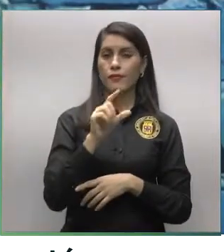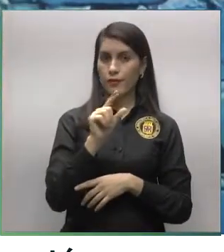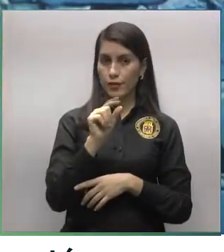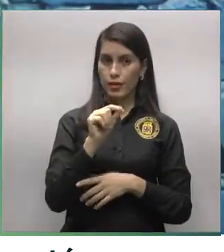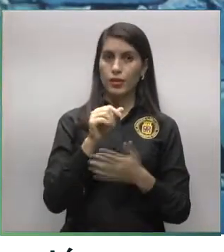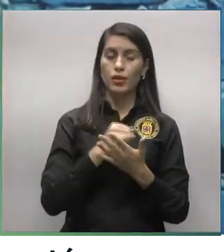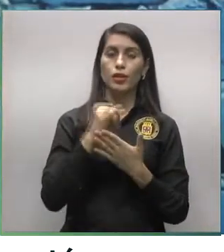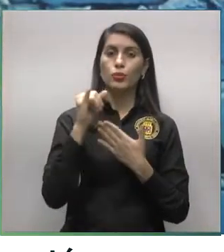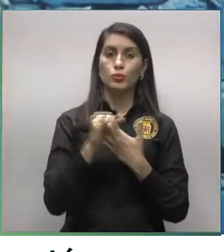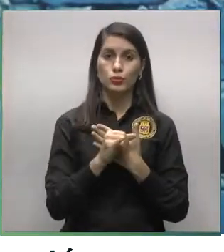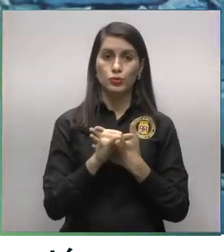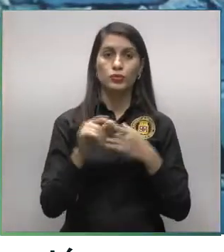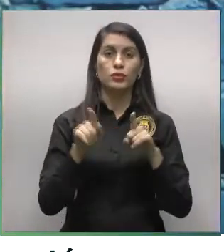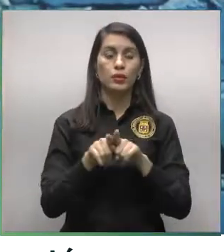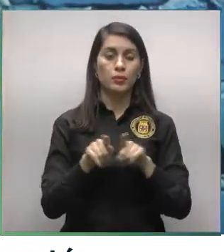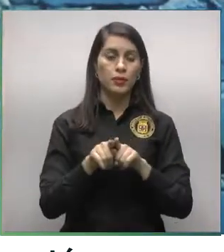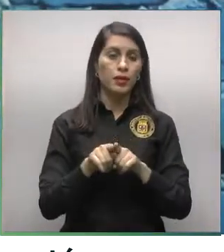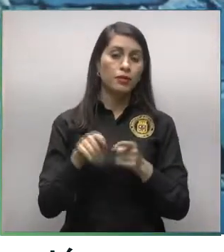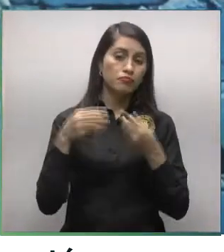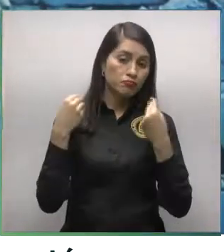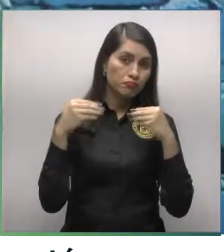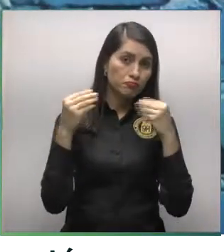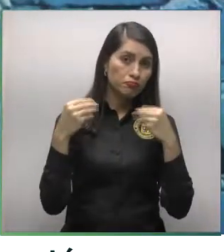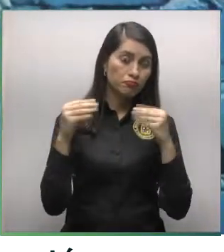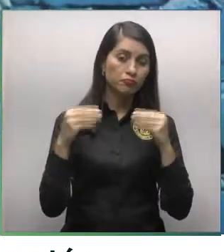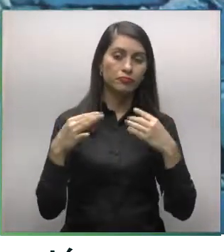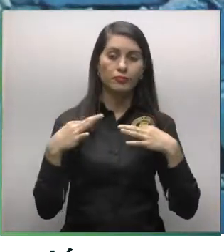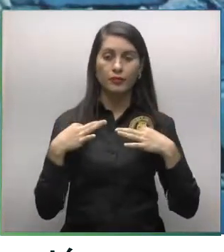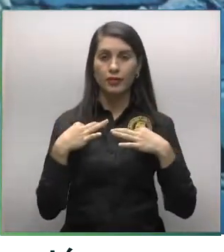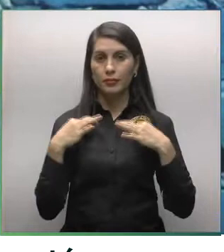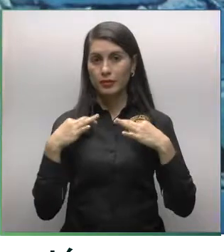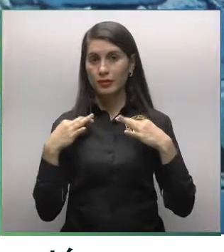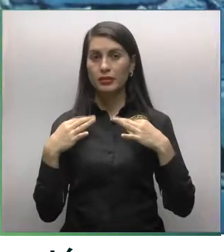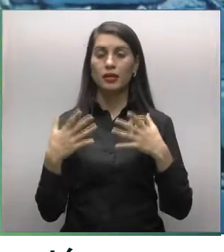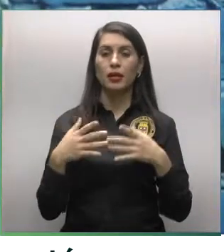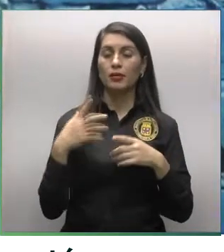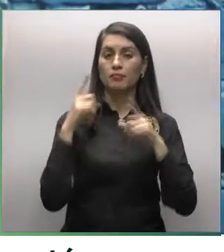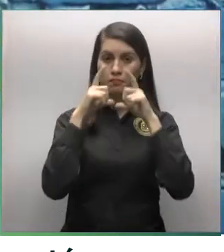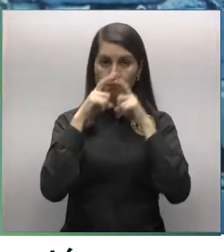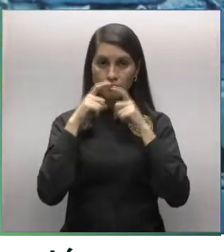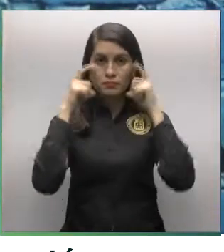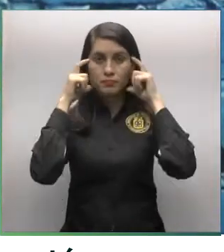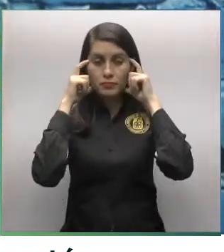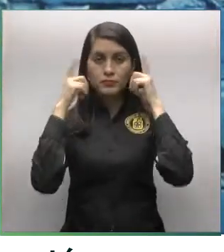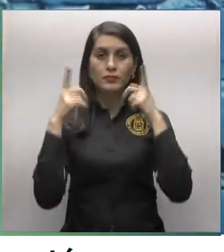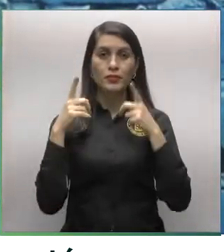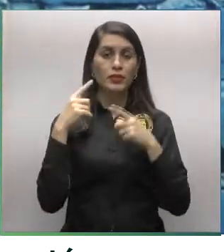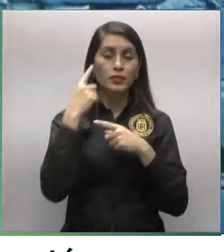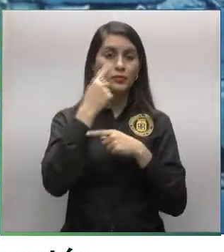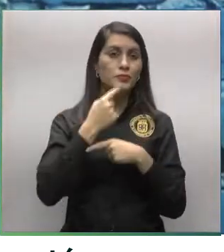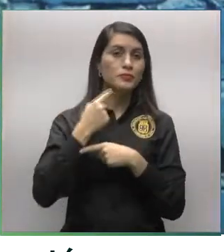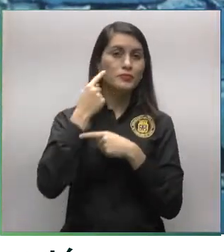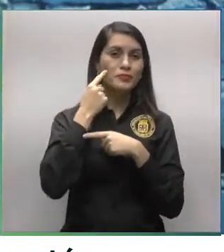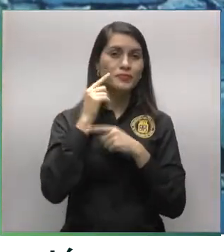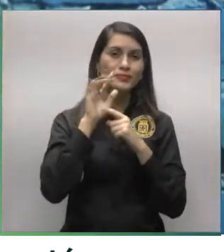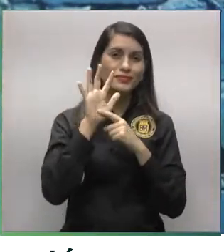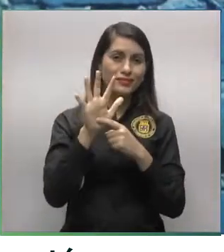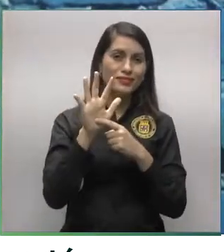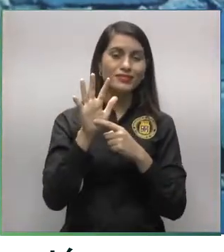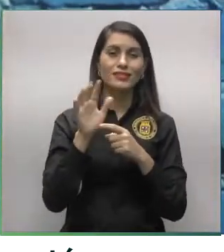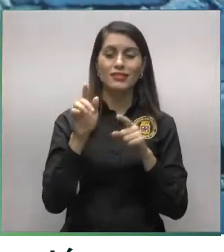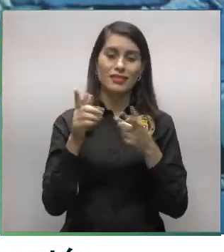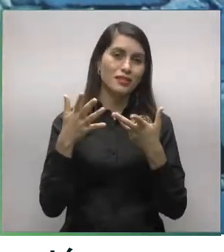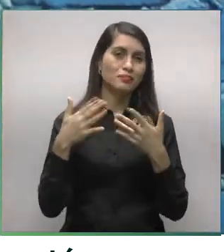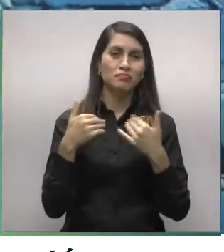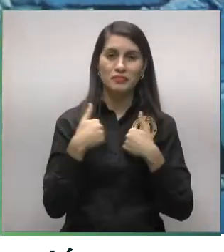junio. Tenemos también venta de kits. Tenemos los kits, usted puede comprar su kit de camiseta y mascarilla con el logo del Güeyatón. También puede